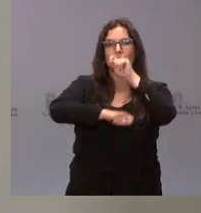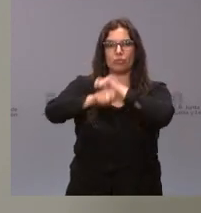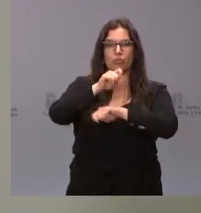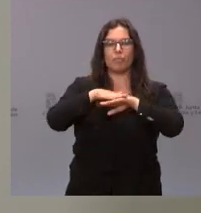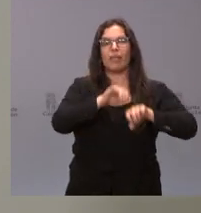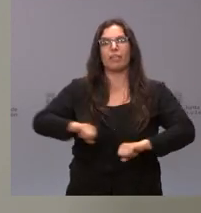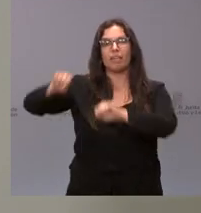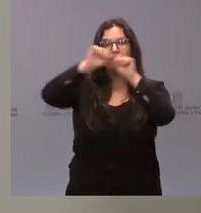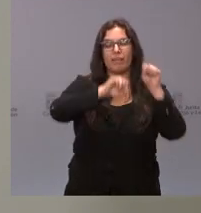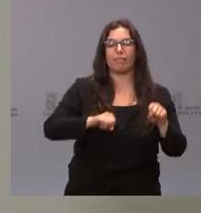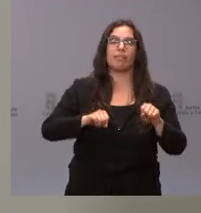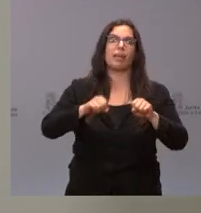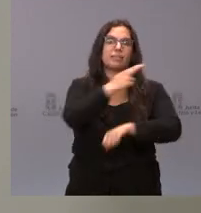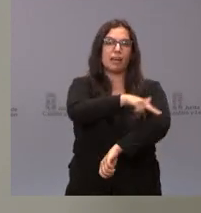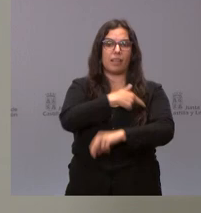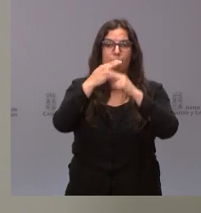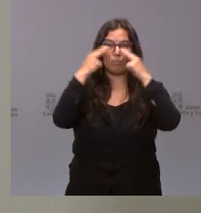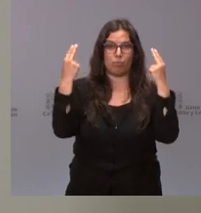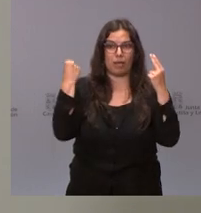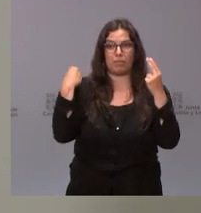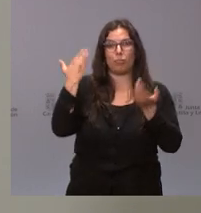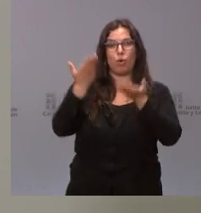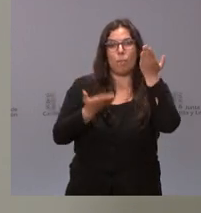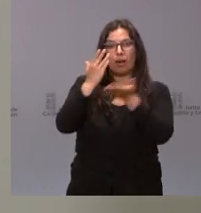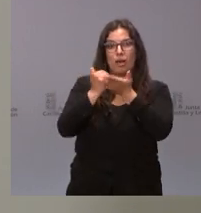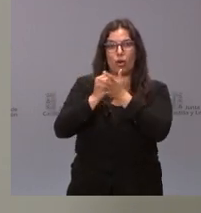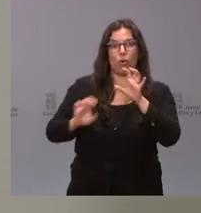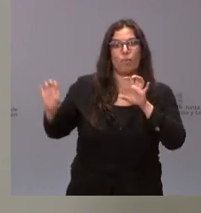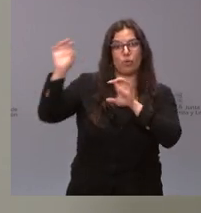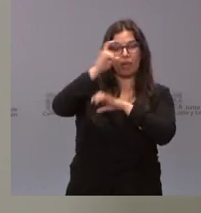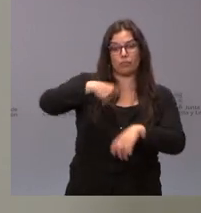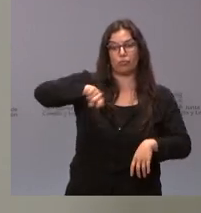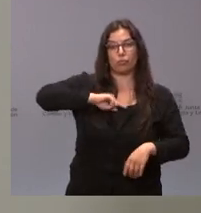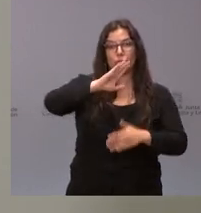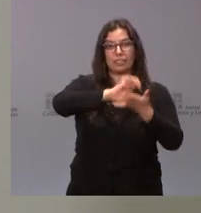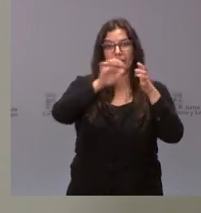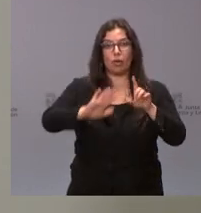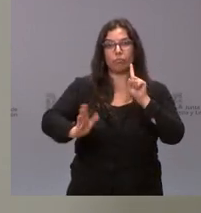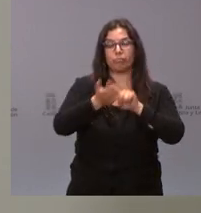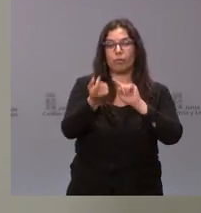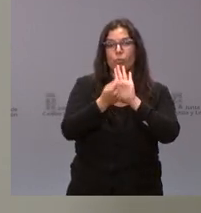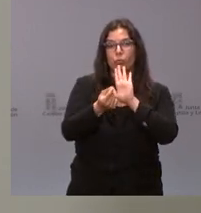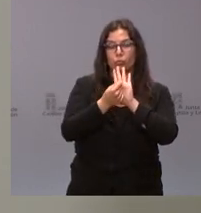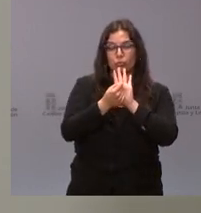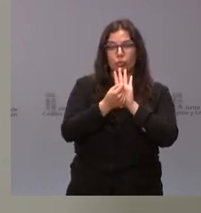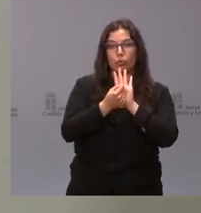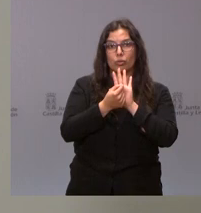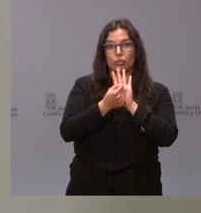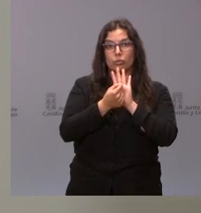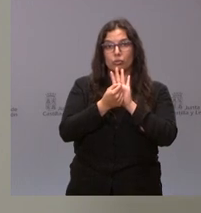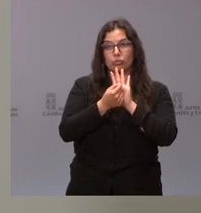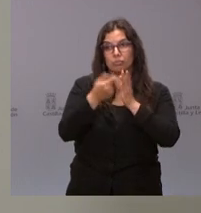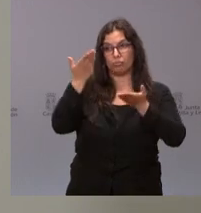sanitarios de las distintas comunidades autónomas. La puntuación que obtiene Castilla y León en este